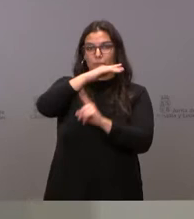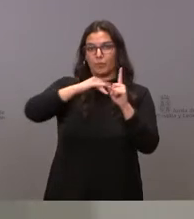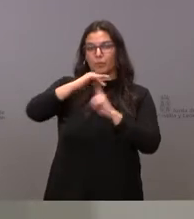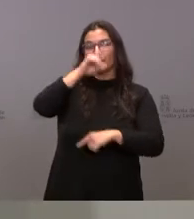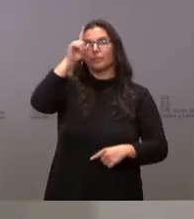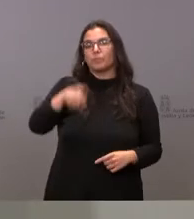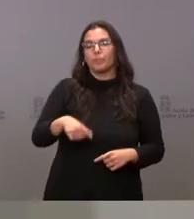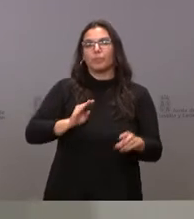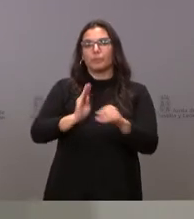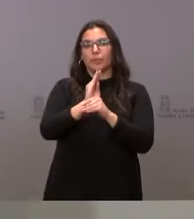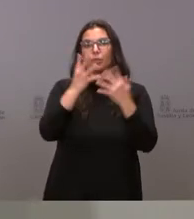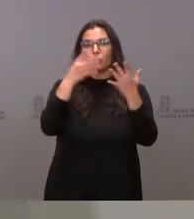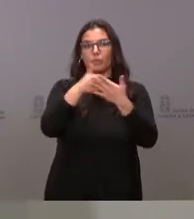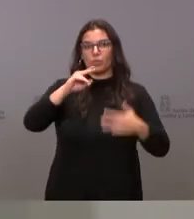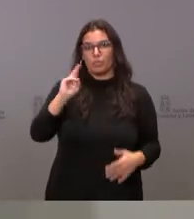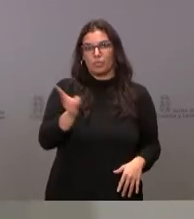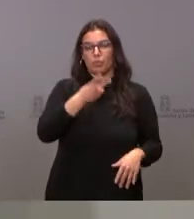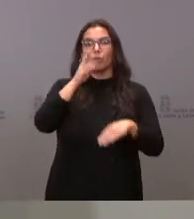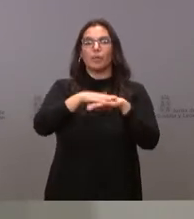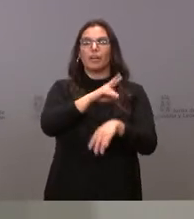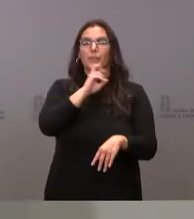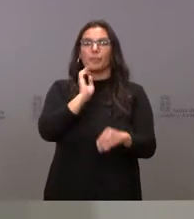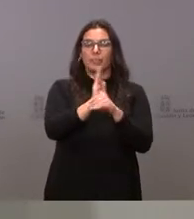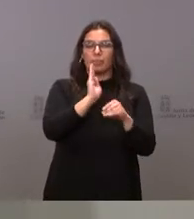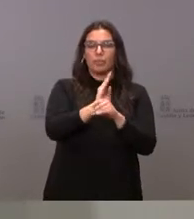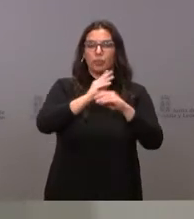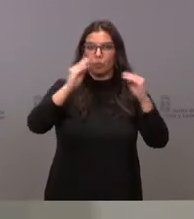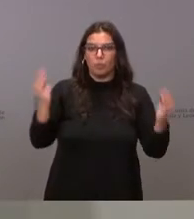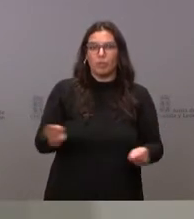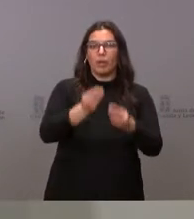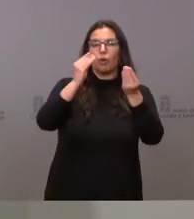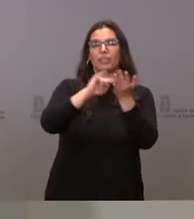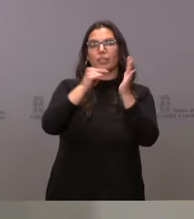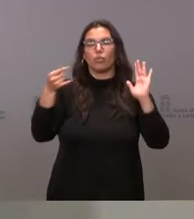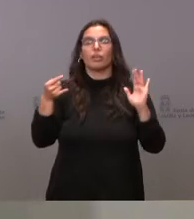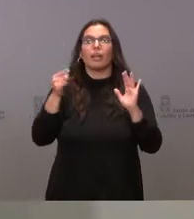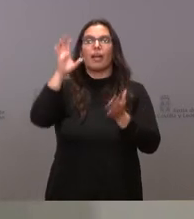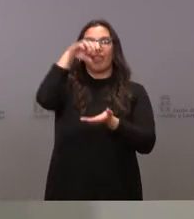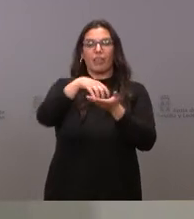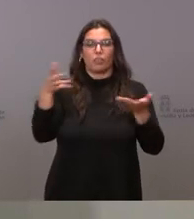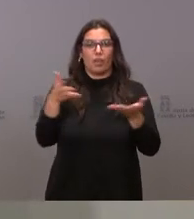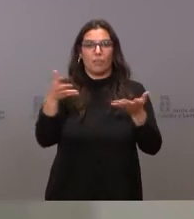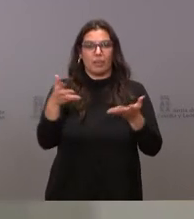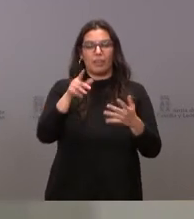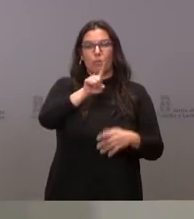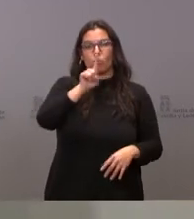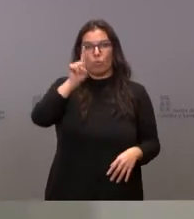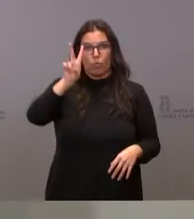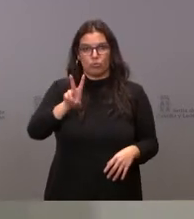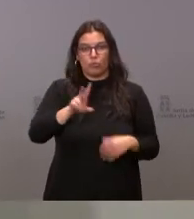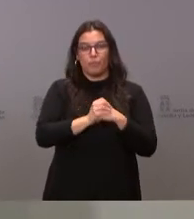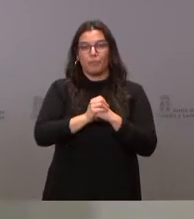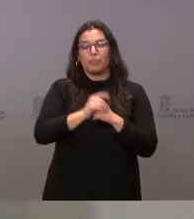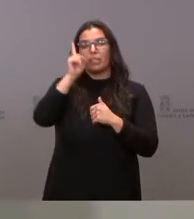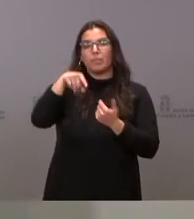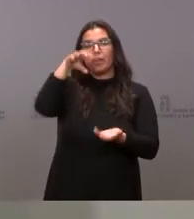destina también nueve millones de euros para el mantenimiento, la mejora de la tecnología del Centro de Emergencias del 112 y